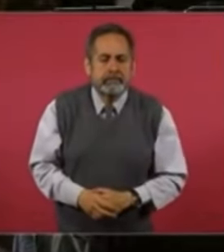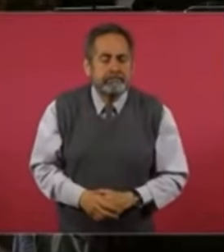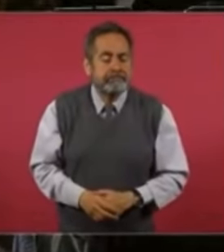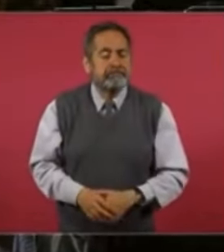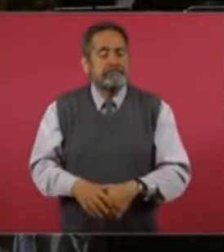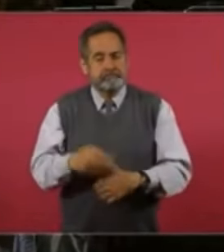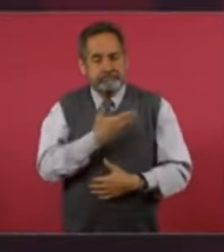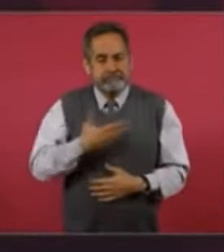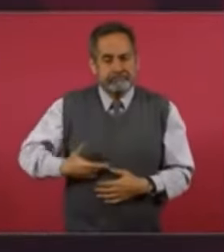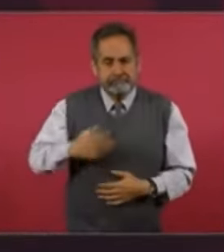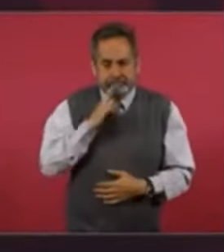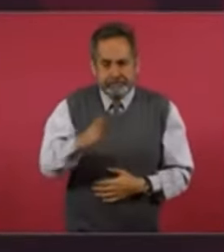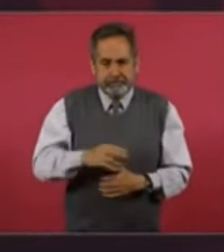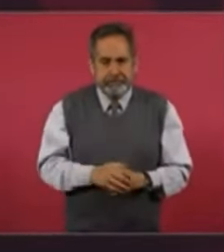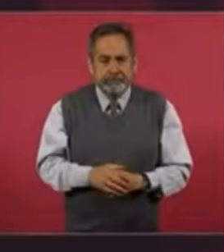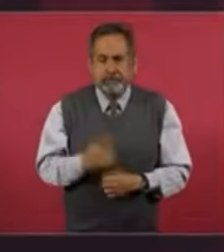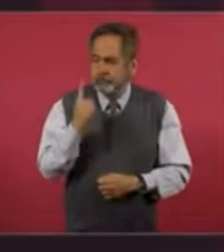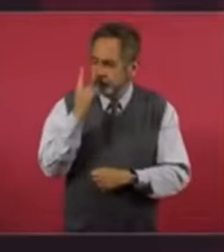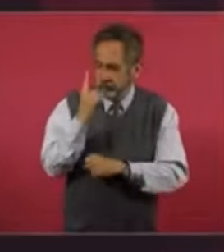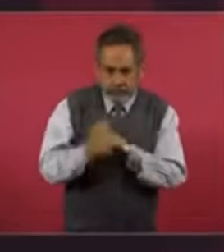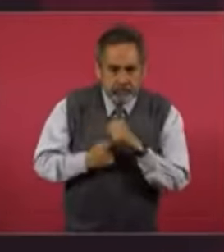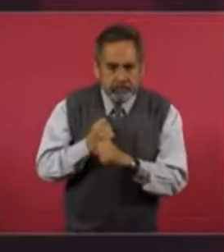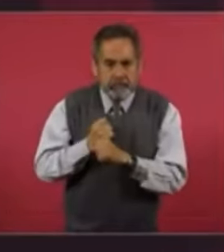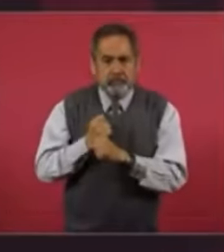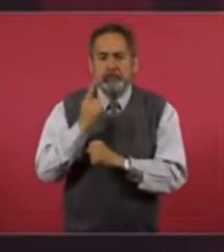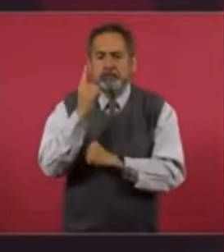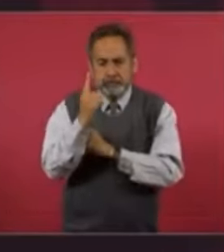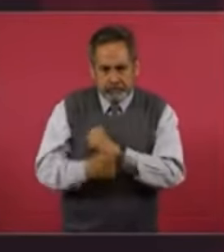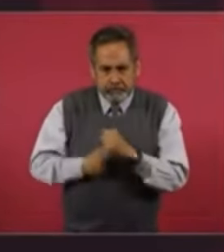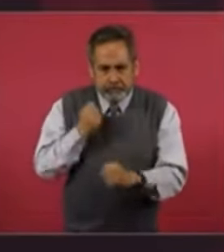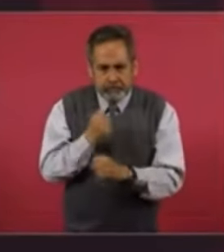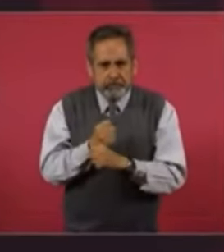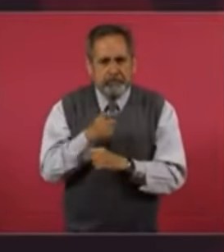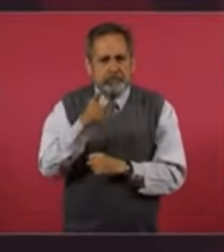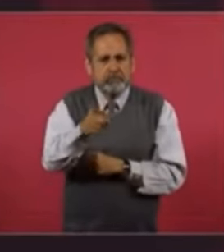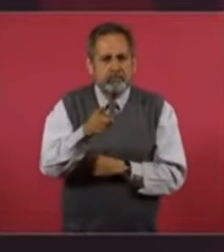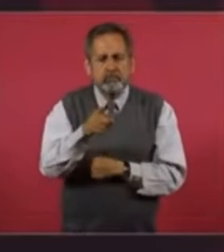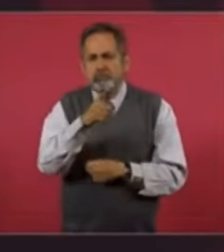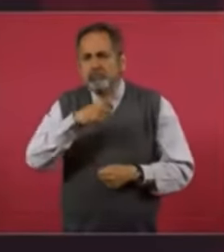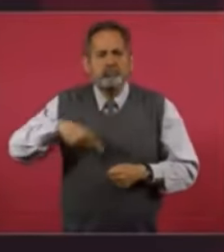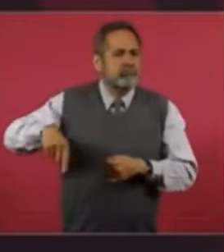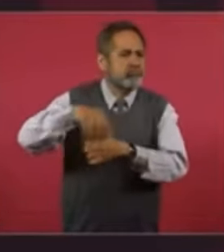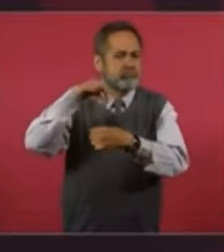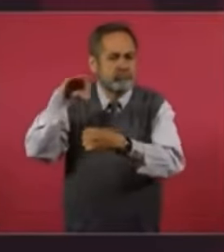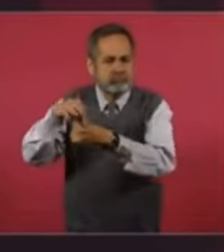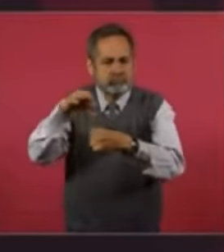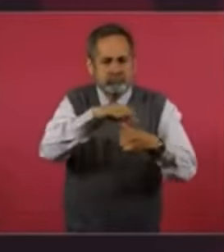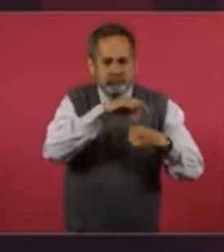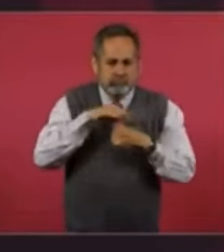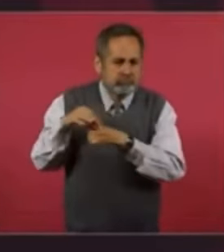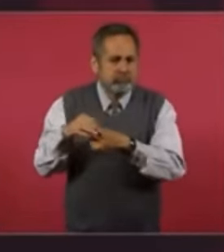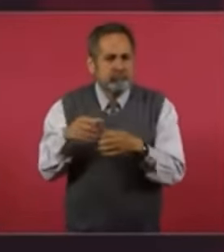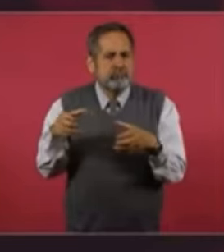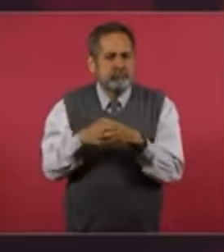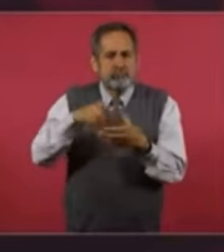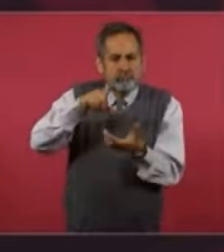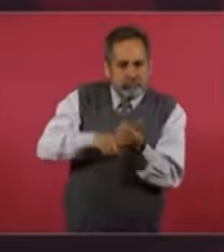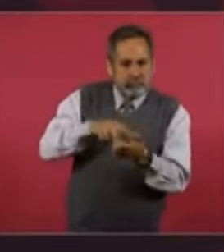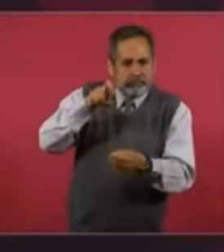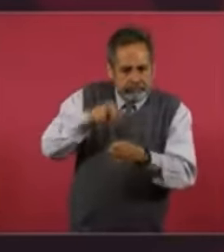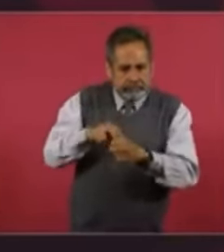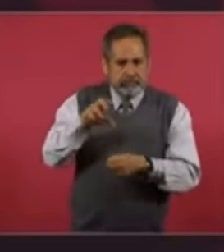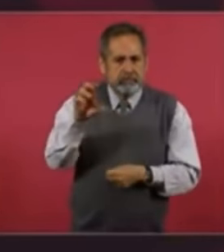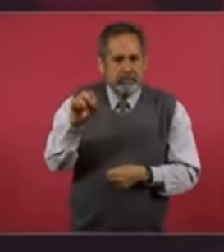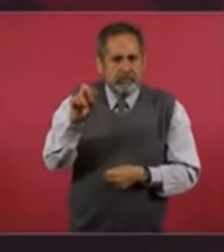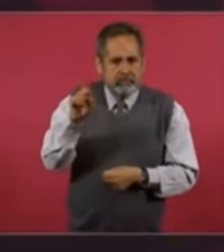hay una votación en Naciones Unidas. Todos